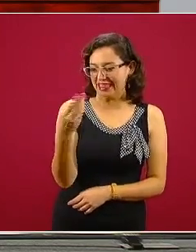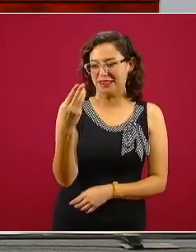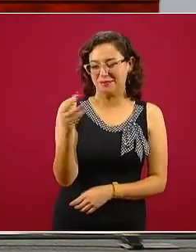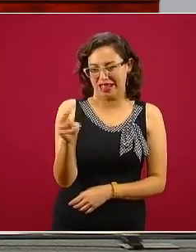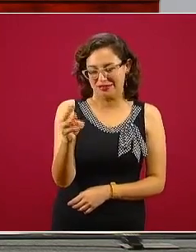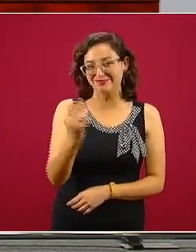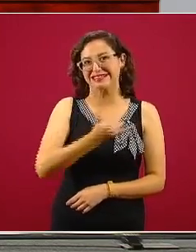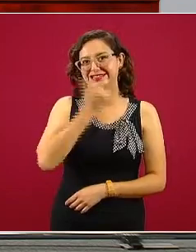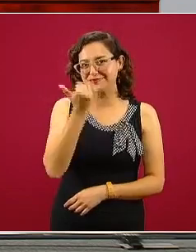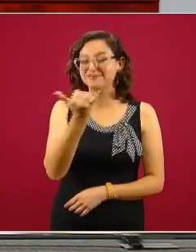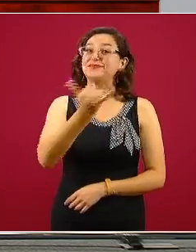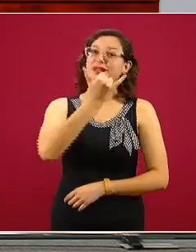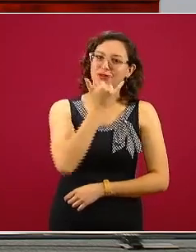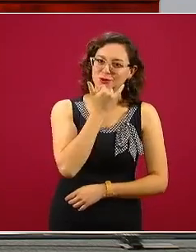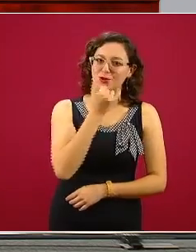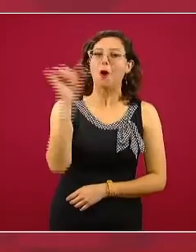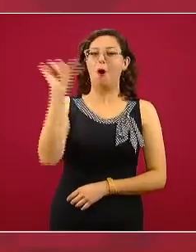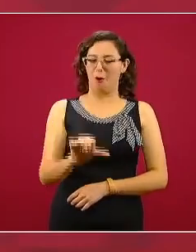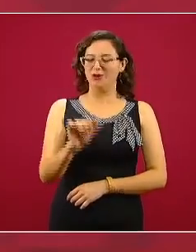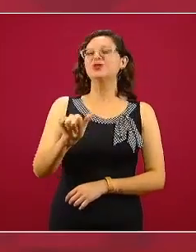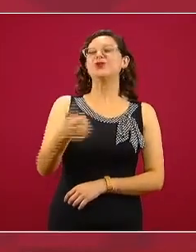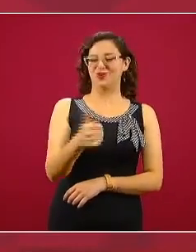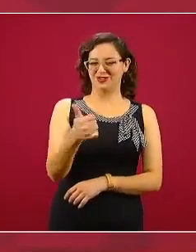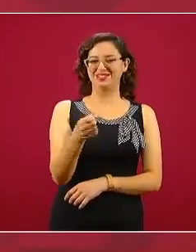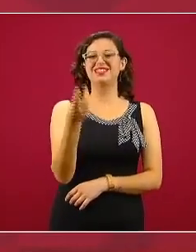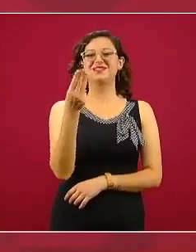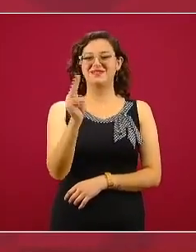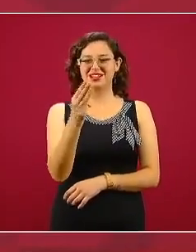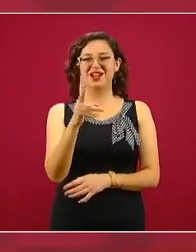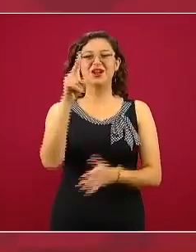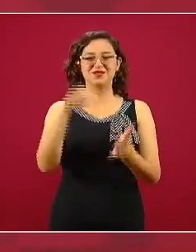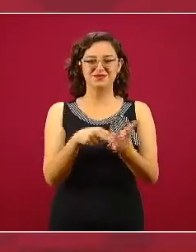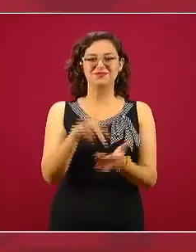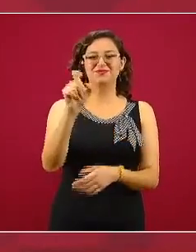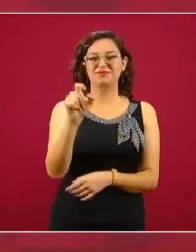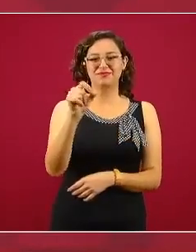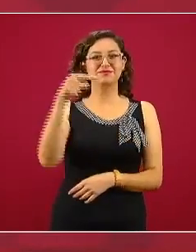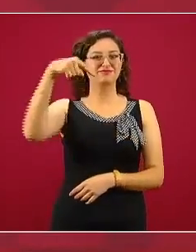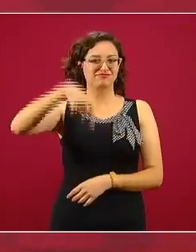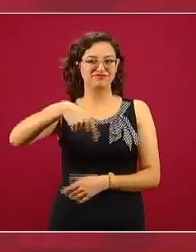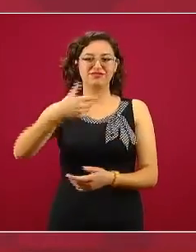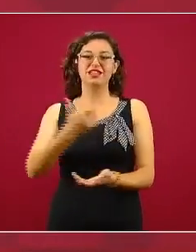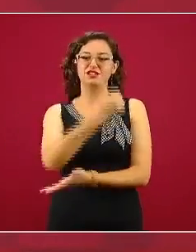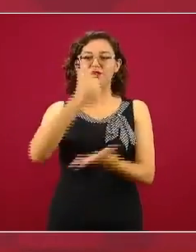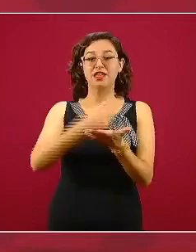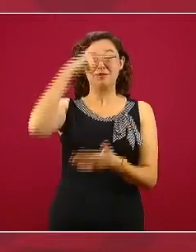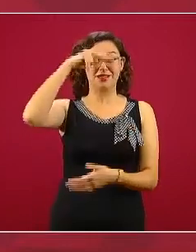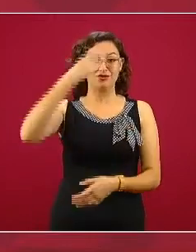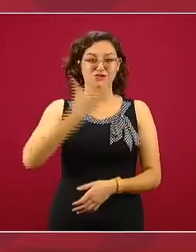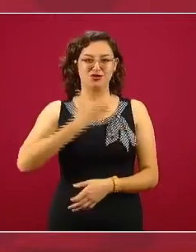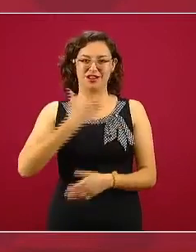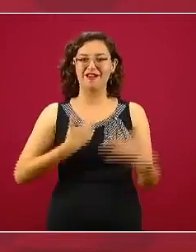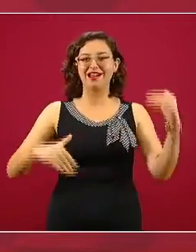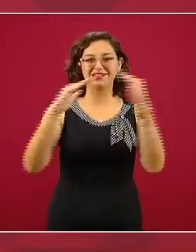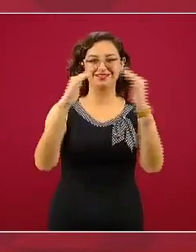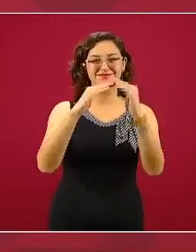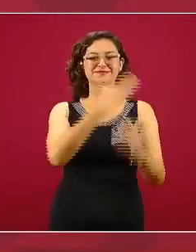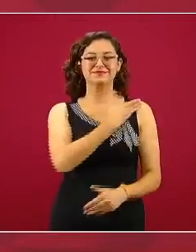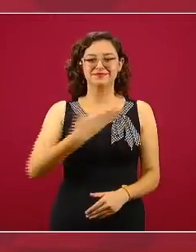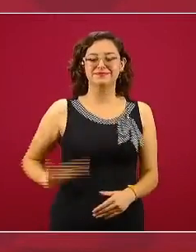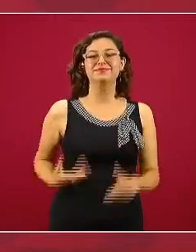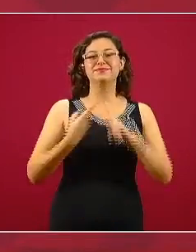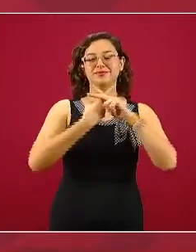es lunes 11 de mayo de 2020 y estamos en el Palacio Nacional, en la Ciudad de México y vamos a empezar la